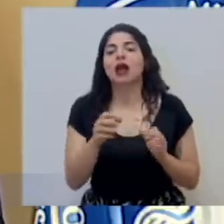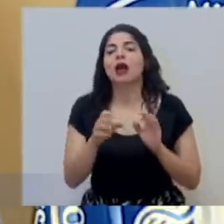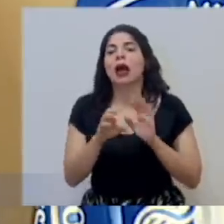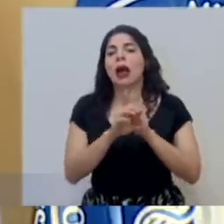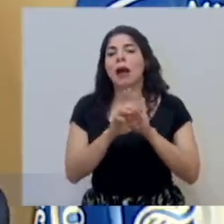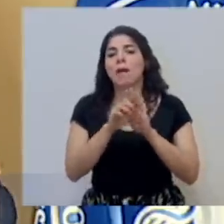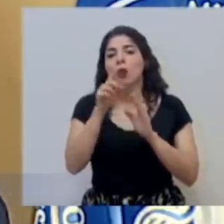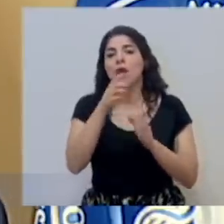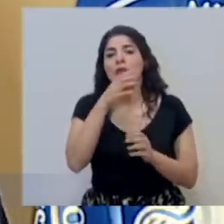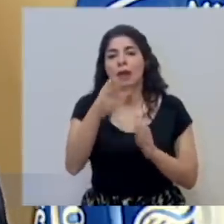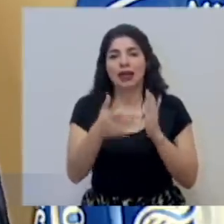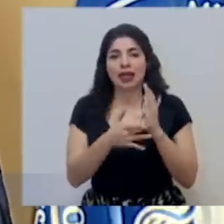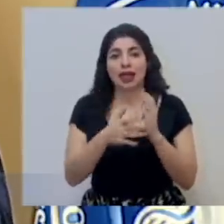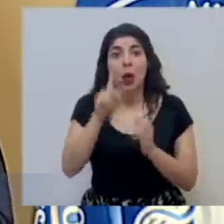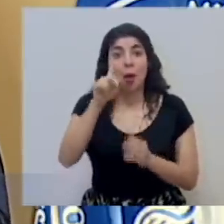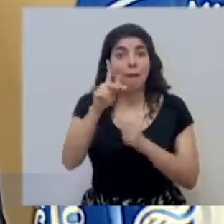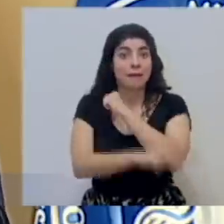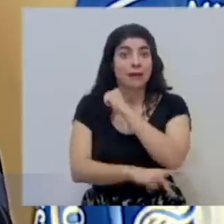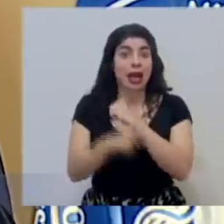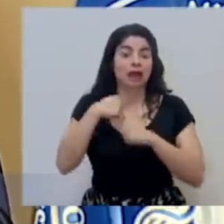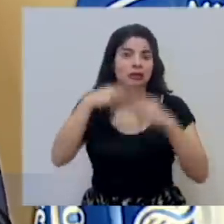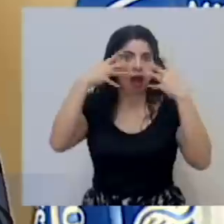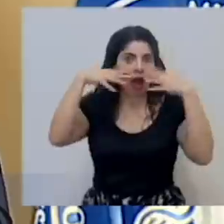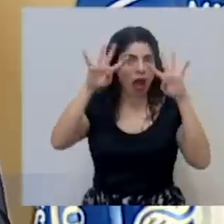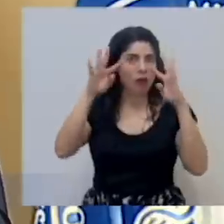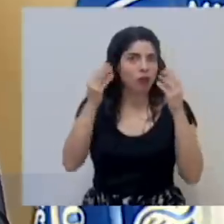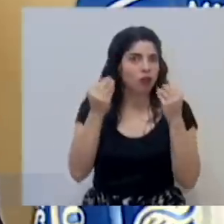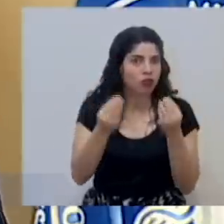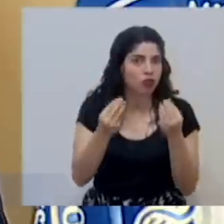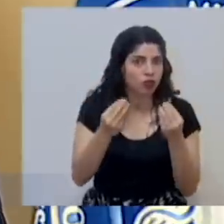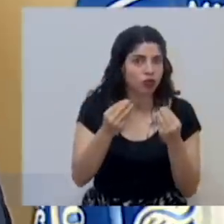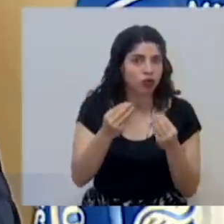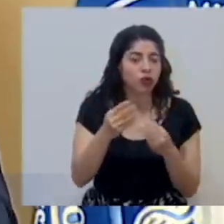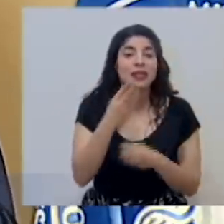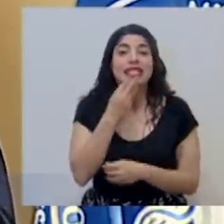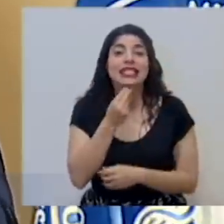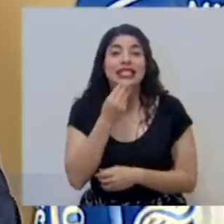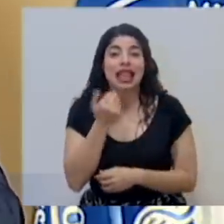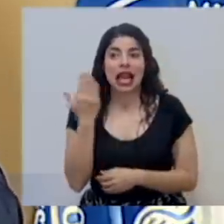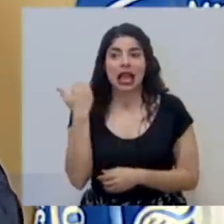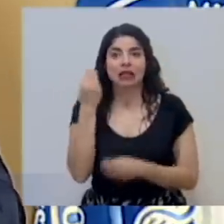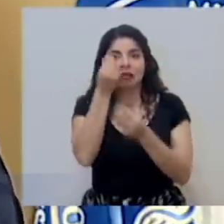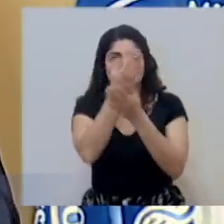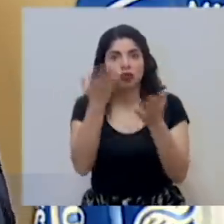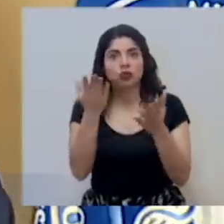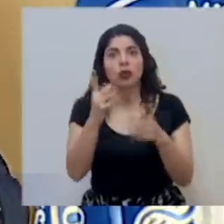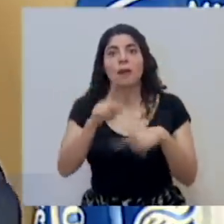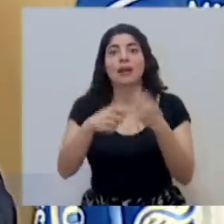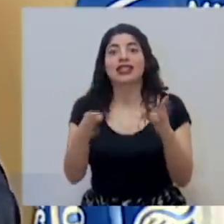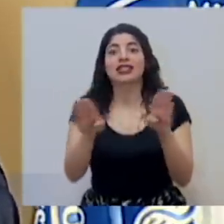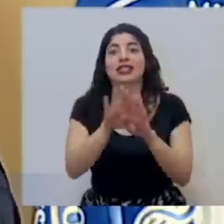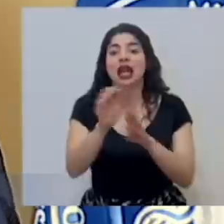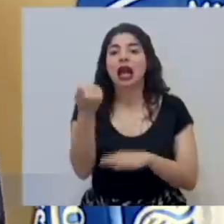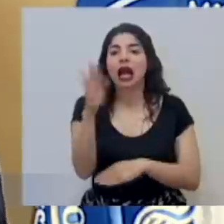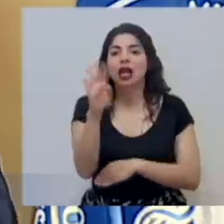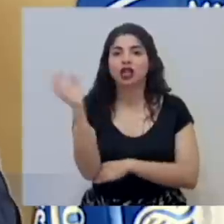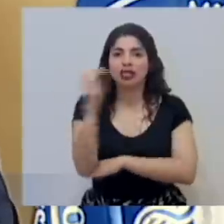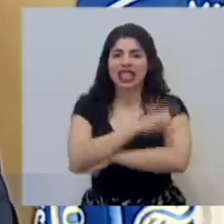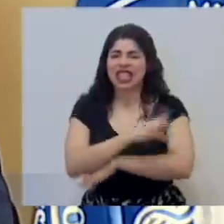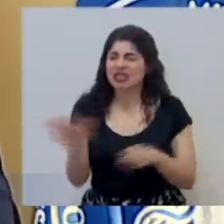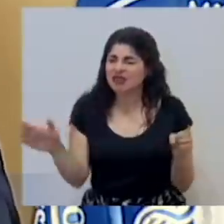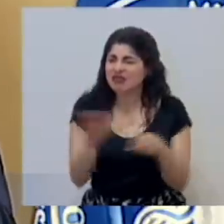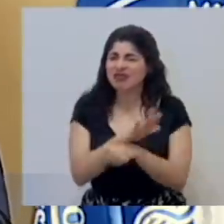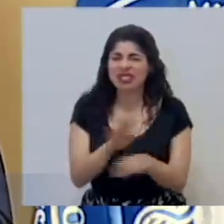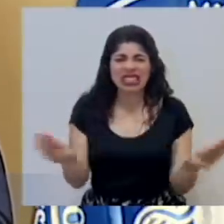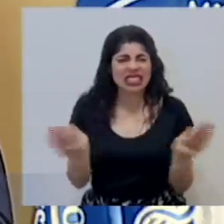Pongo un ejemplo de un país que incluso yo admiro mucho. Recientemente, Israel anunció un cierre de 14 días, un